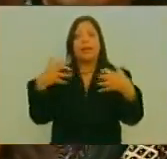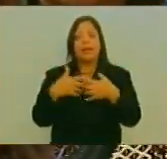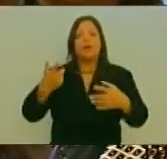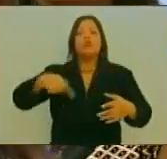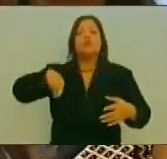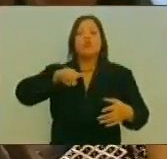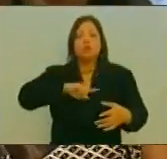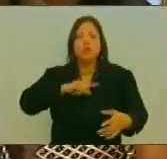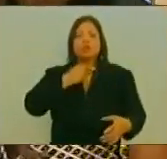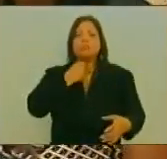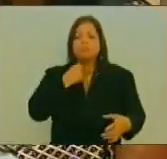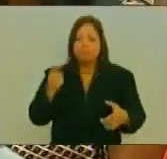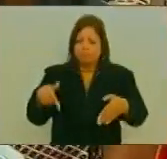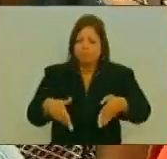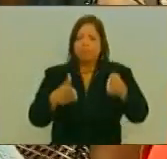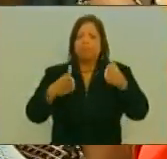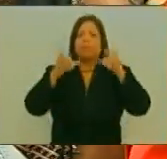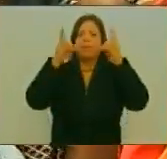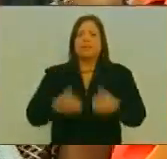Hemos optado Por esta vía